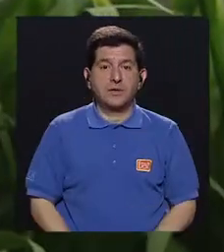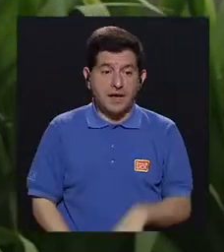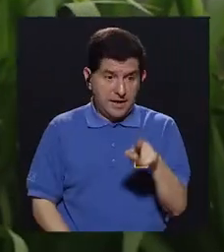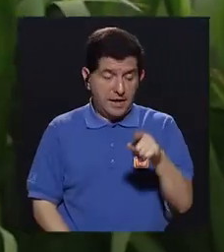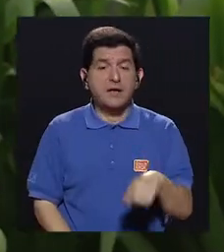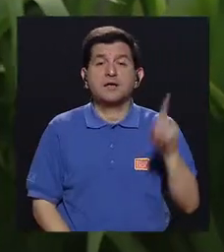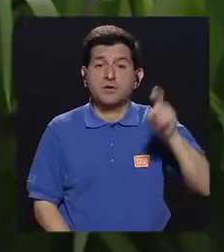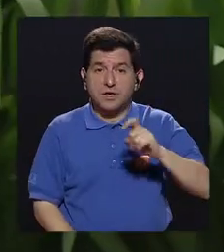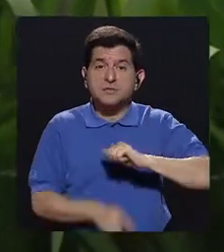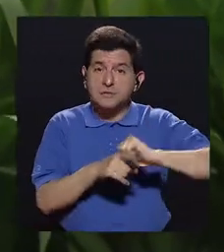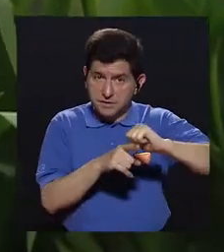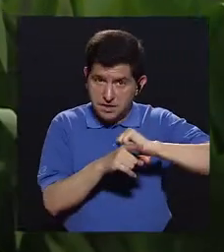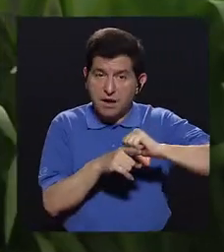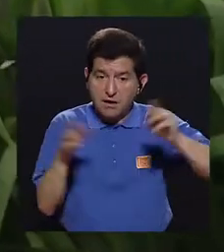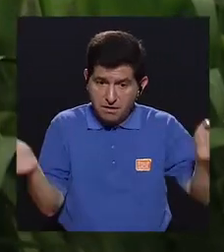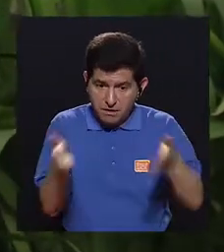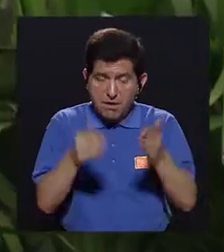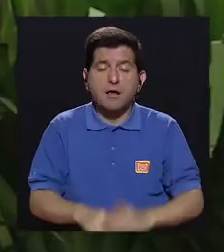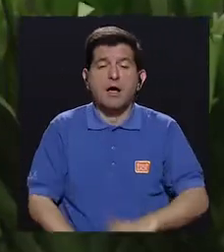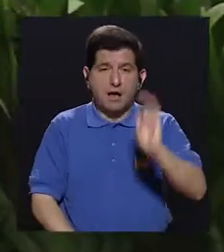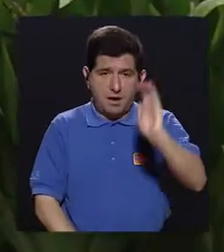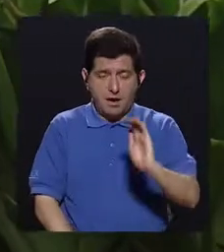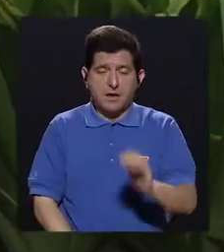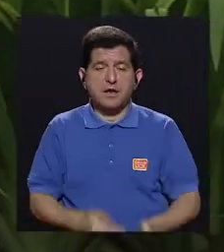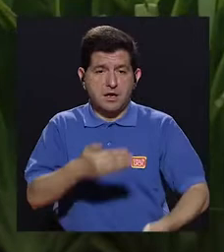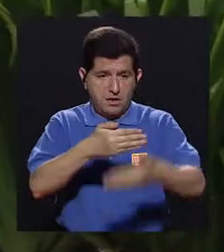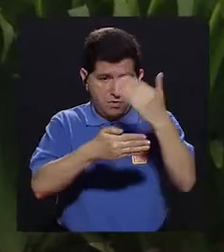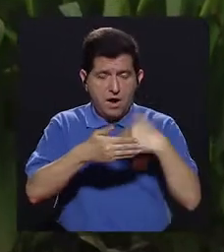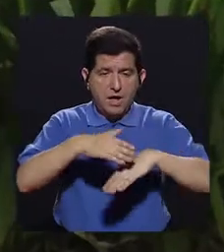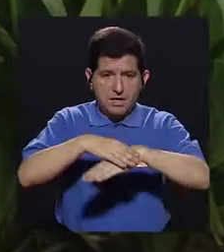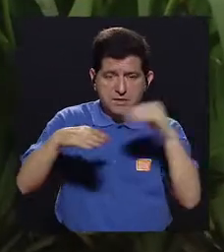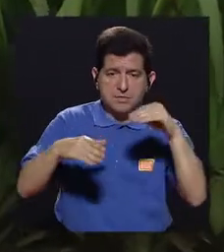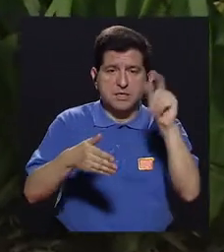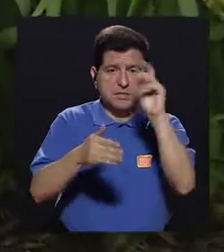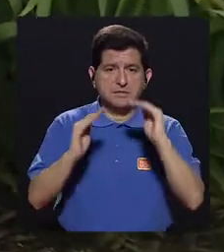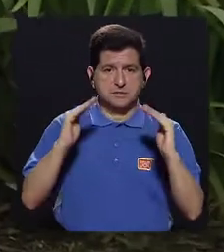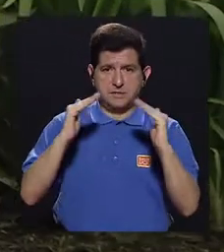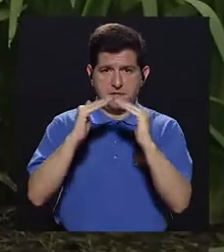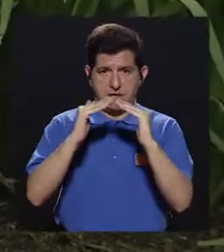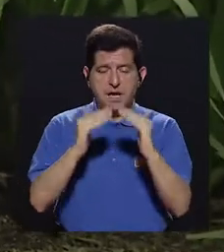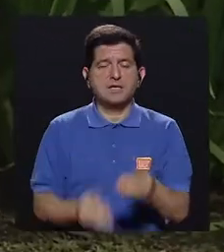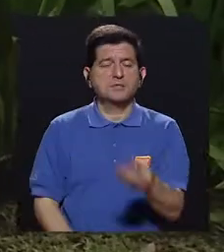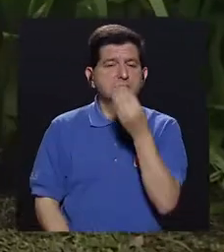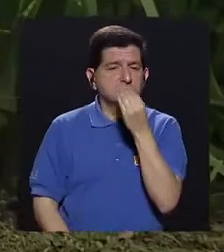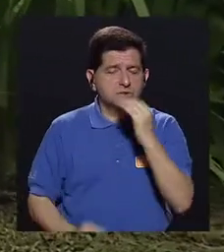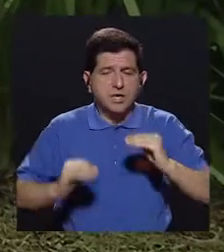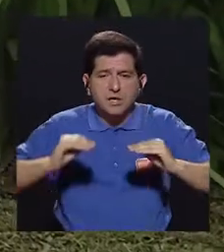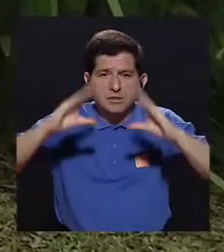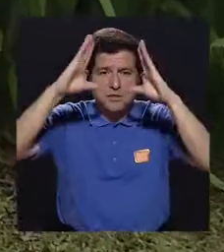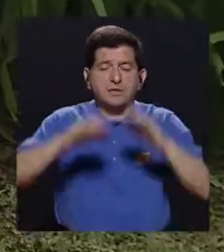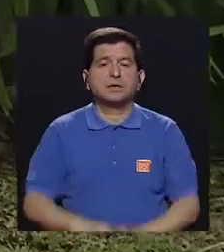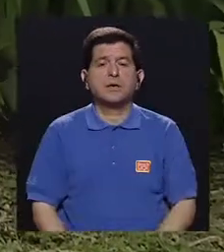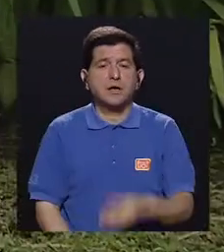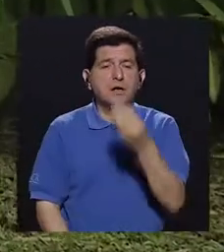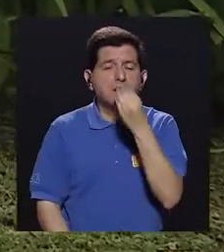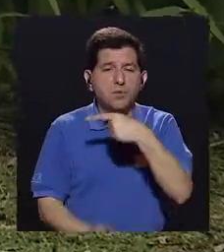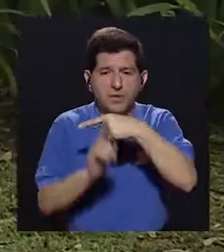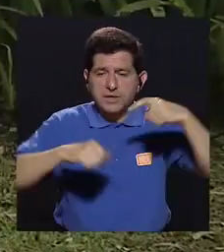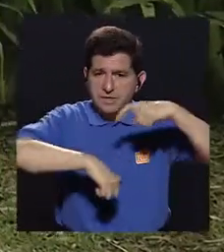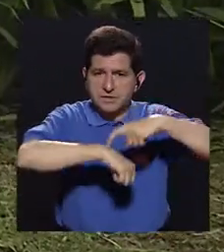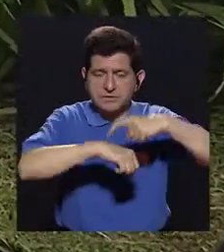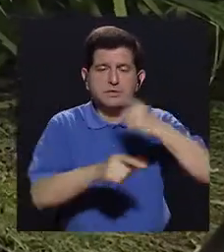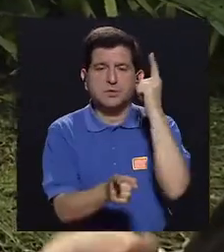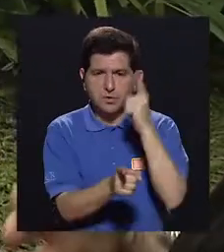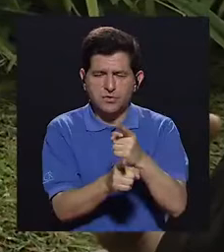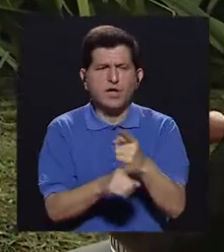que es una práctica que promovemos, que el niño desayune antes de salir de su casa. Y las meriendas que sean adecuadas,